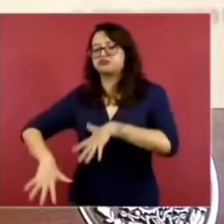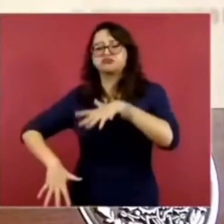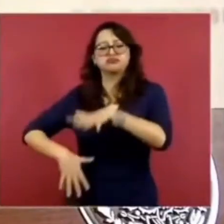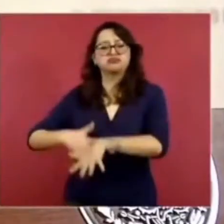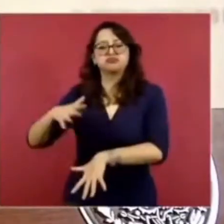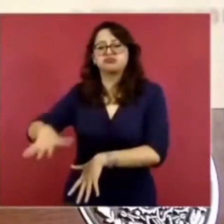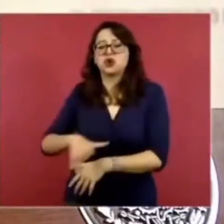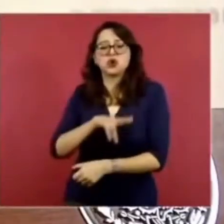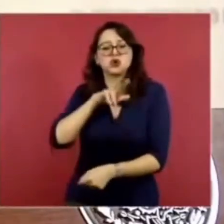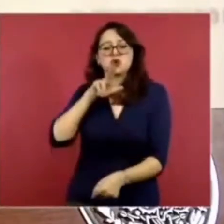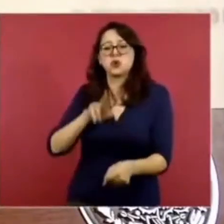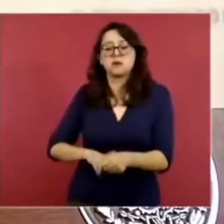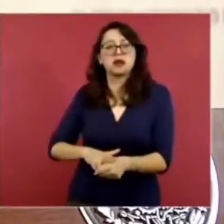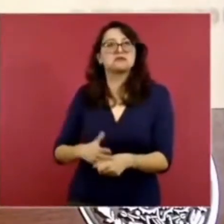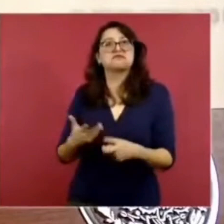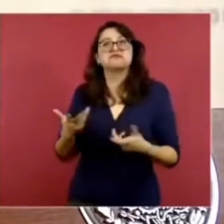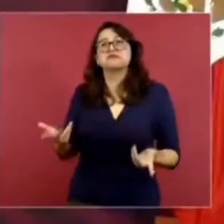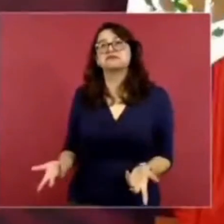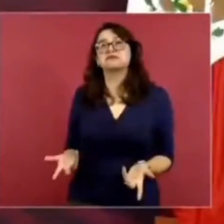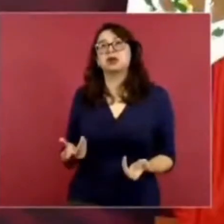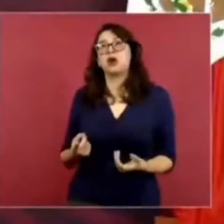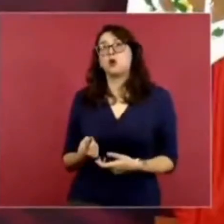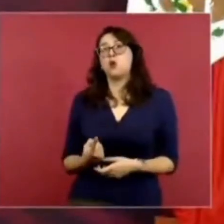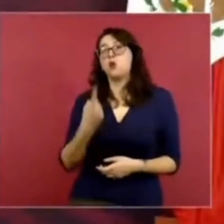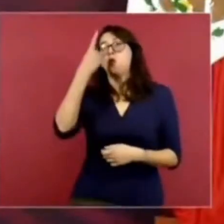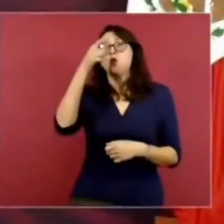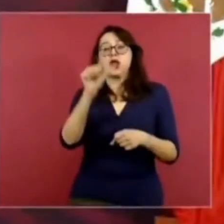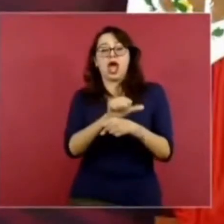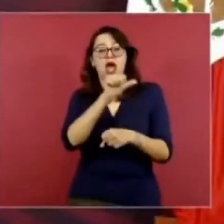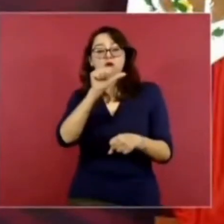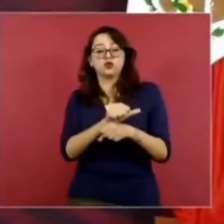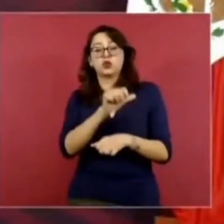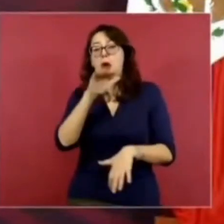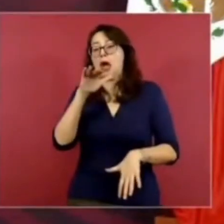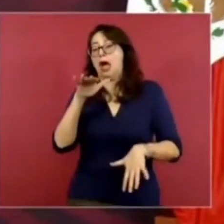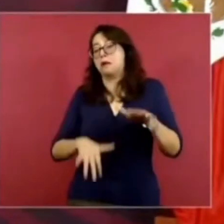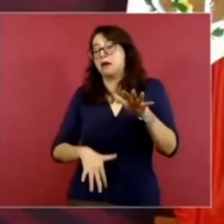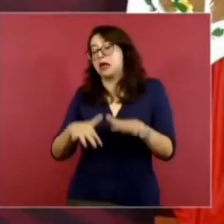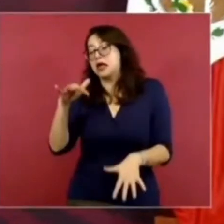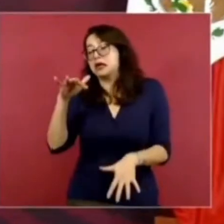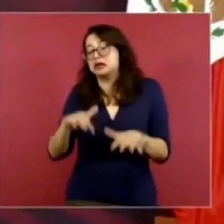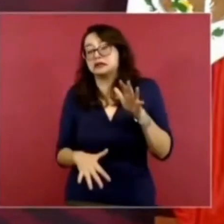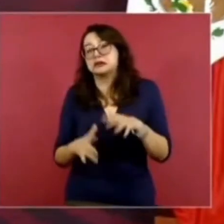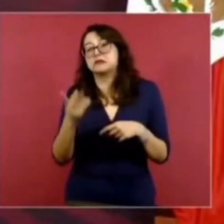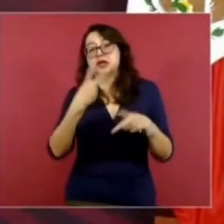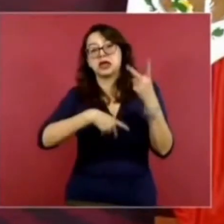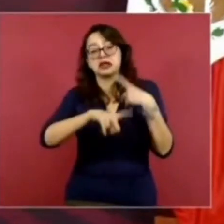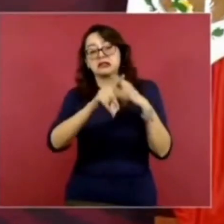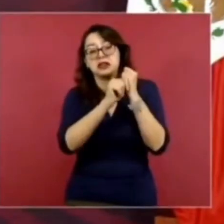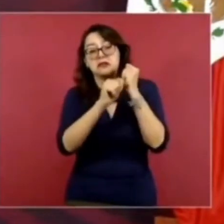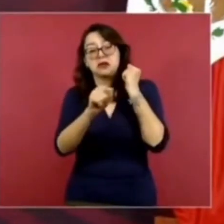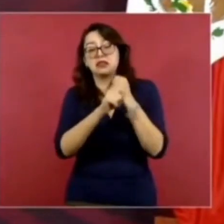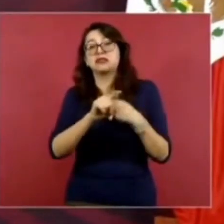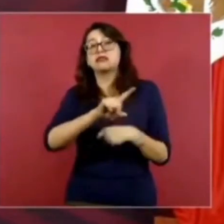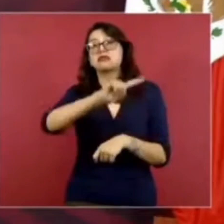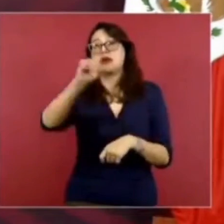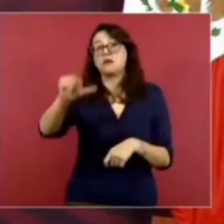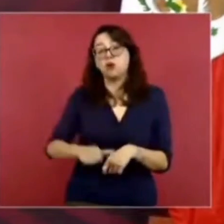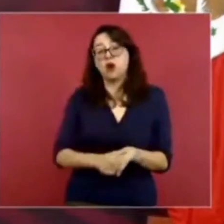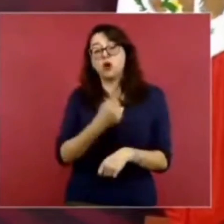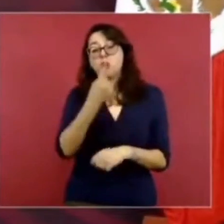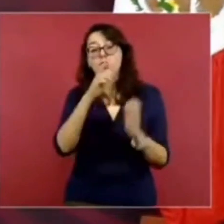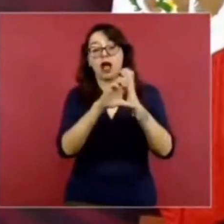una cooperativa, y se compró un camión en 1960. Pero para cuando llovía,